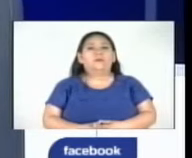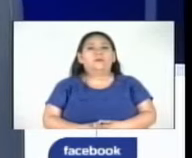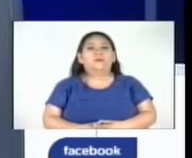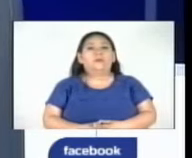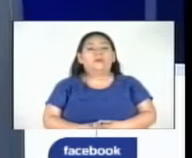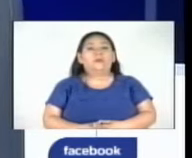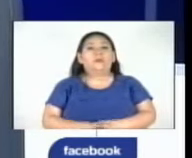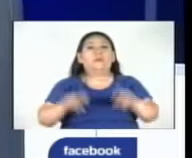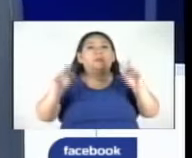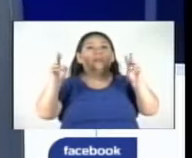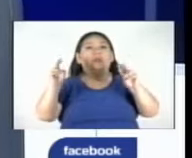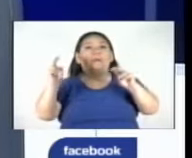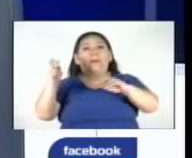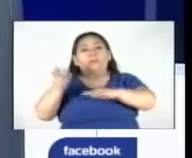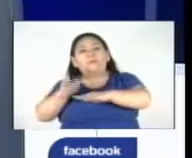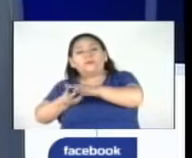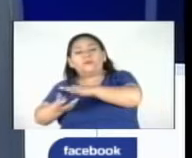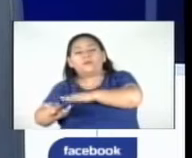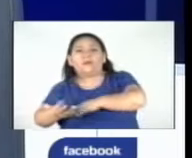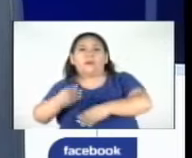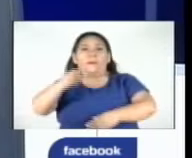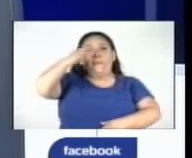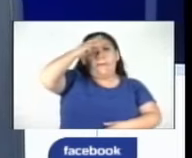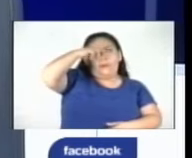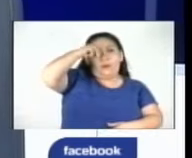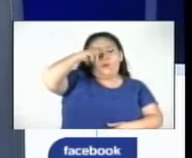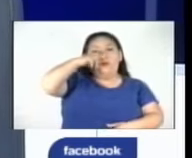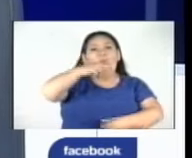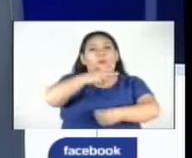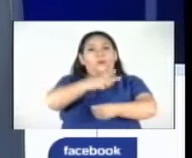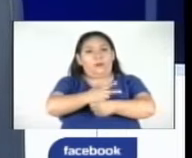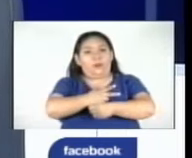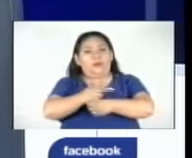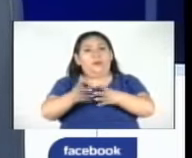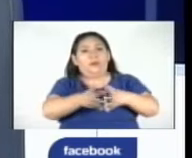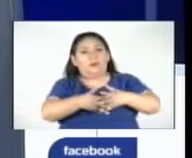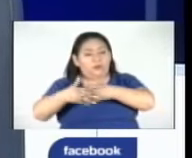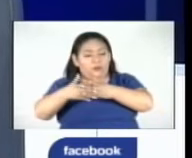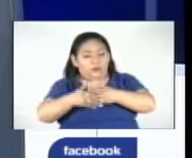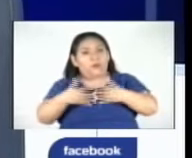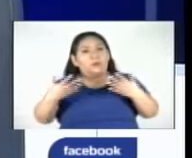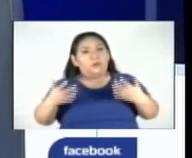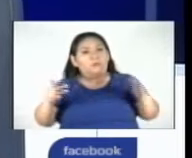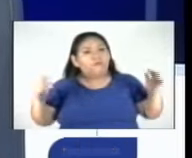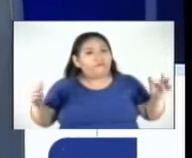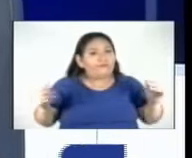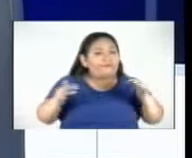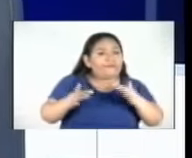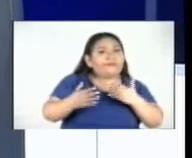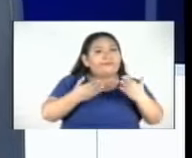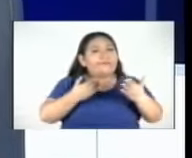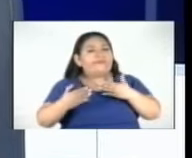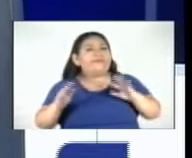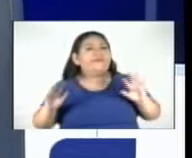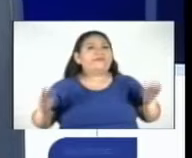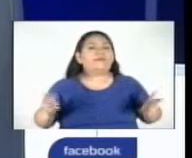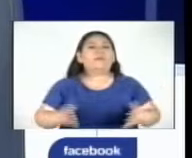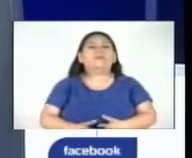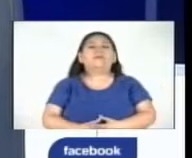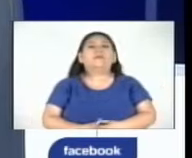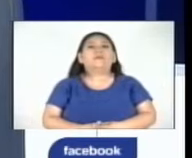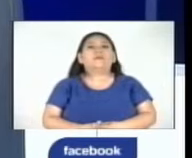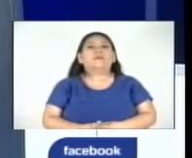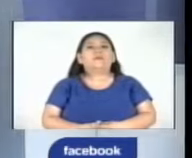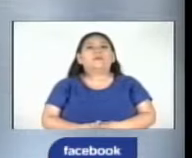Y autoridades de migración de los Estados Unidos, México y Guatemala sostuvieron un encuentro. El periodista Ernesto Cornejo nos cuenta del arte.